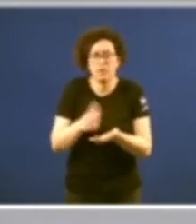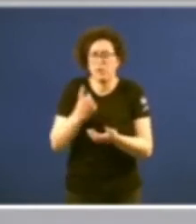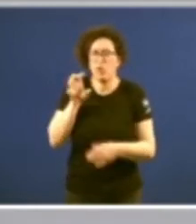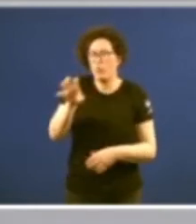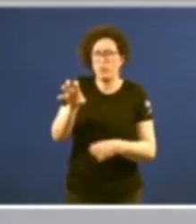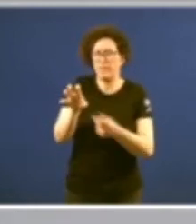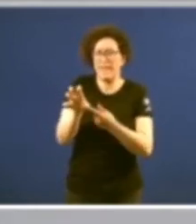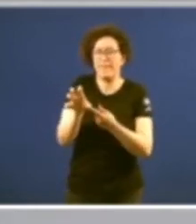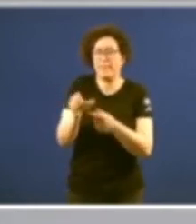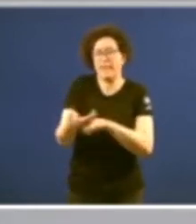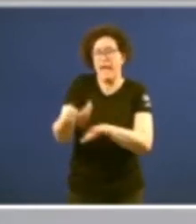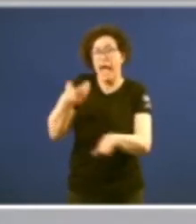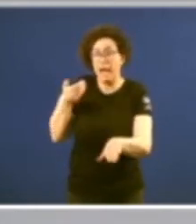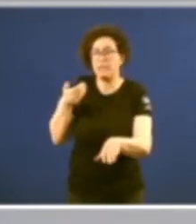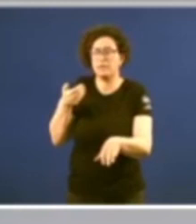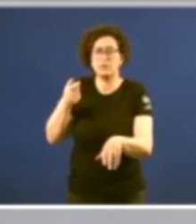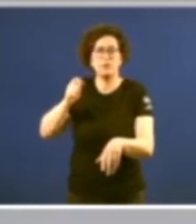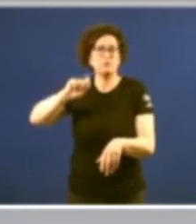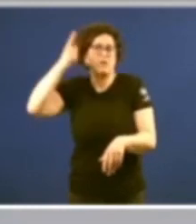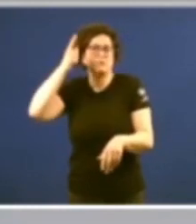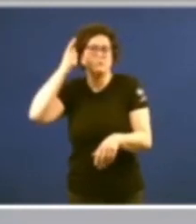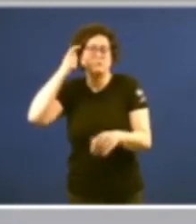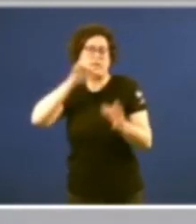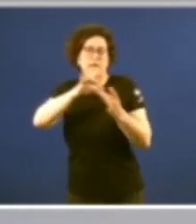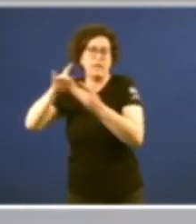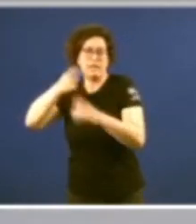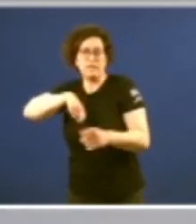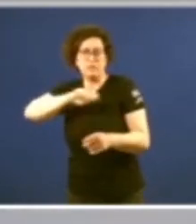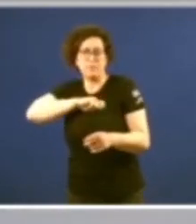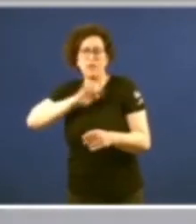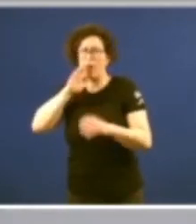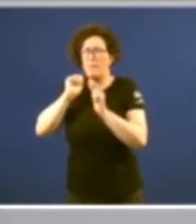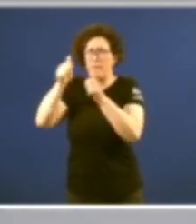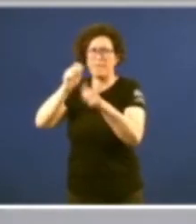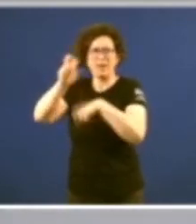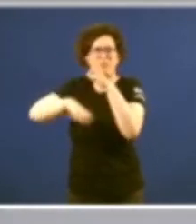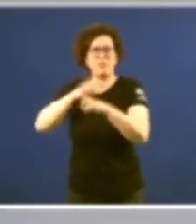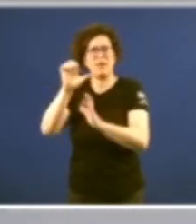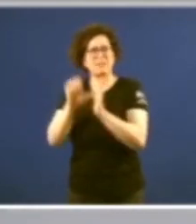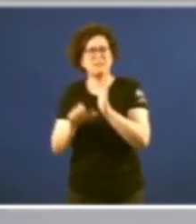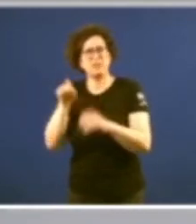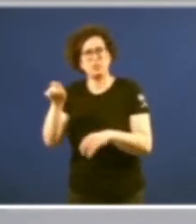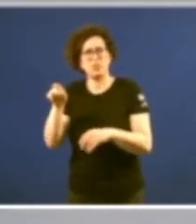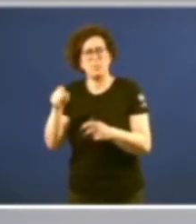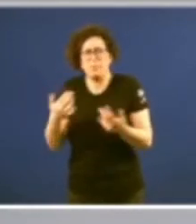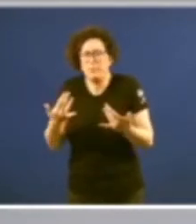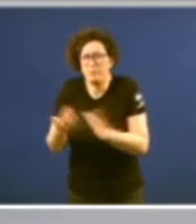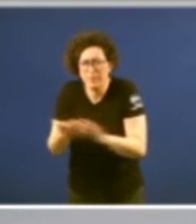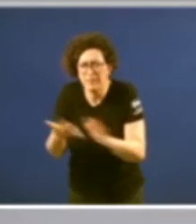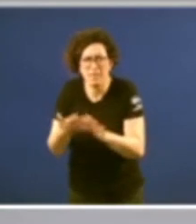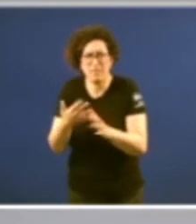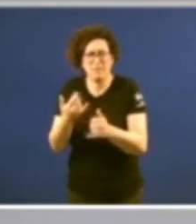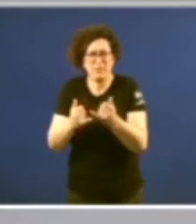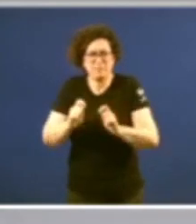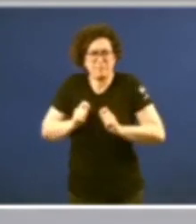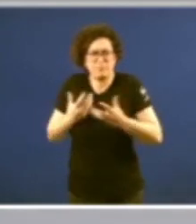Antano era vanguarda de España iniciase cunha reforma estatutaria precipitada e frustrante